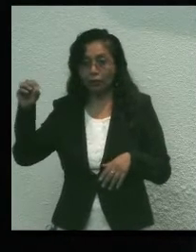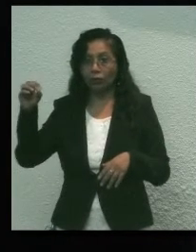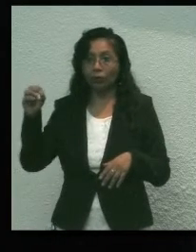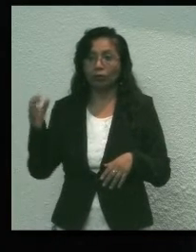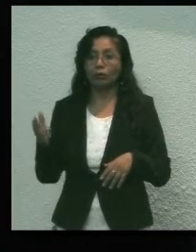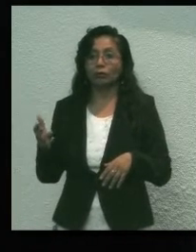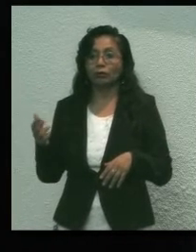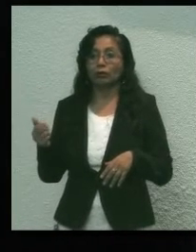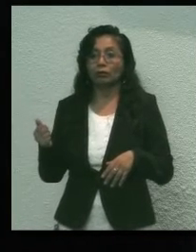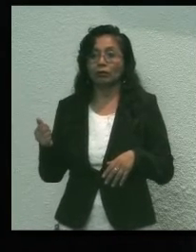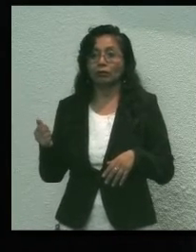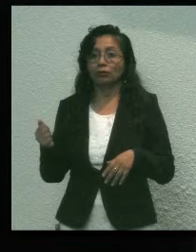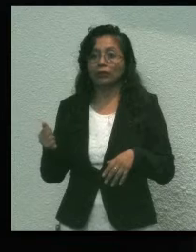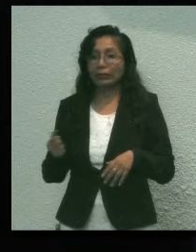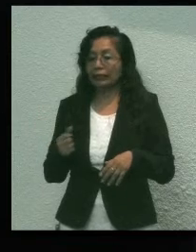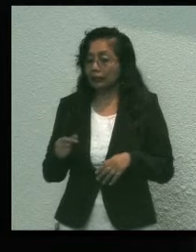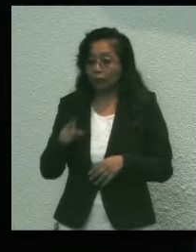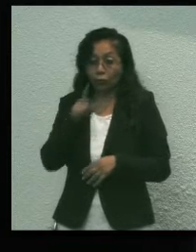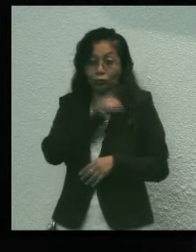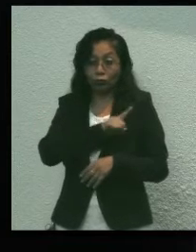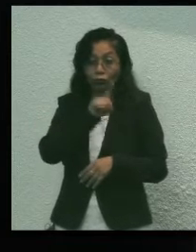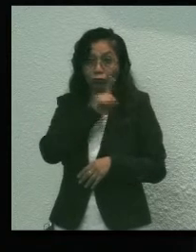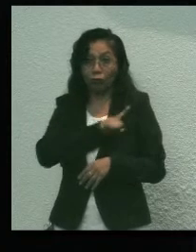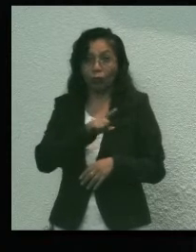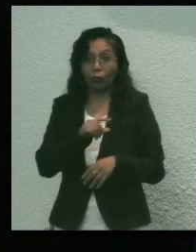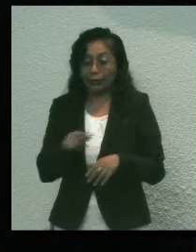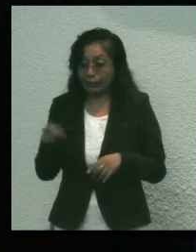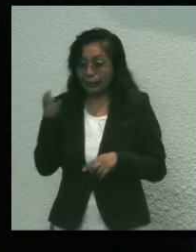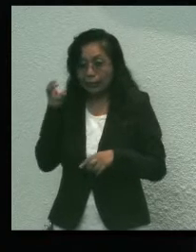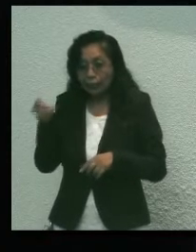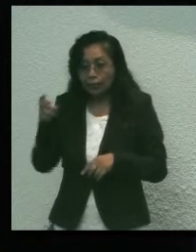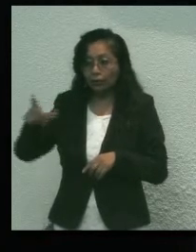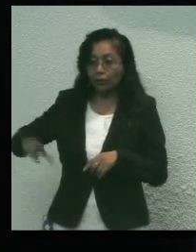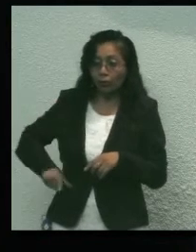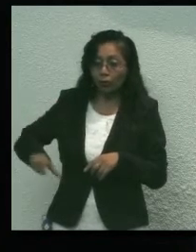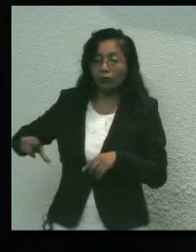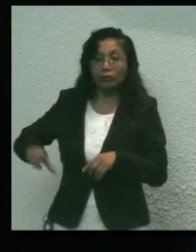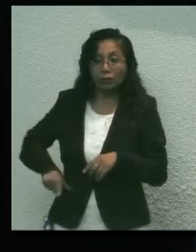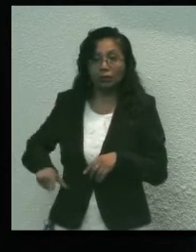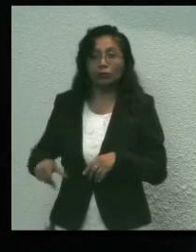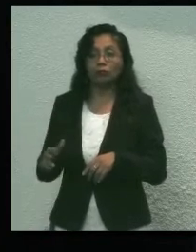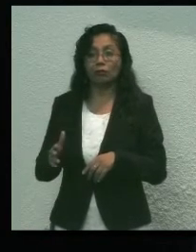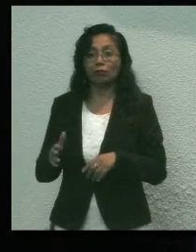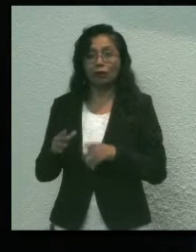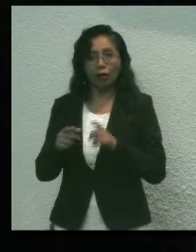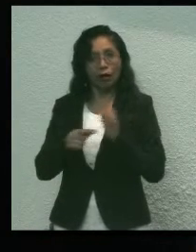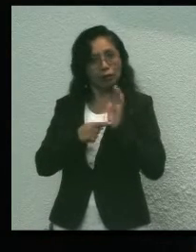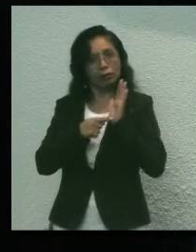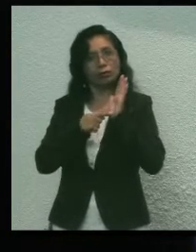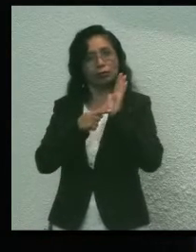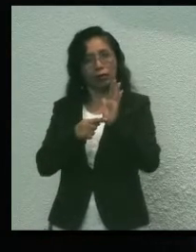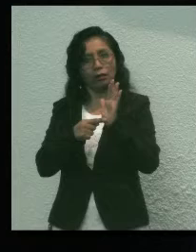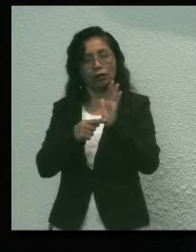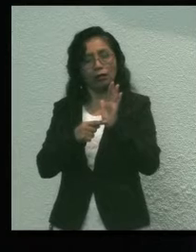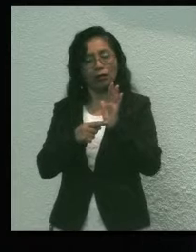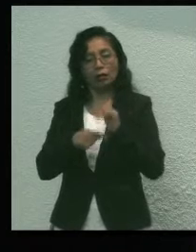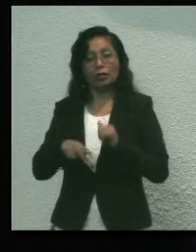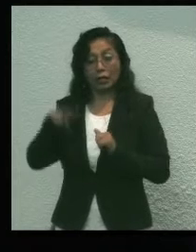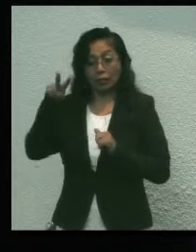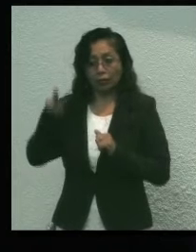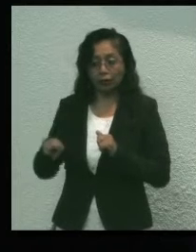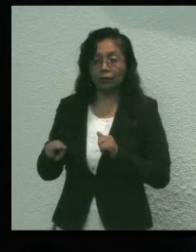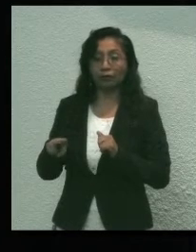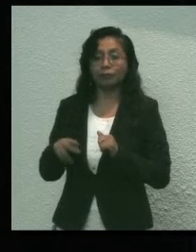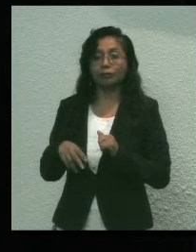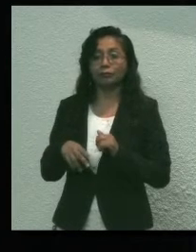prácticamente solo en esta lucha y este gobierno ha dado permanentemente la cara, la verdad también es